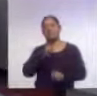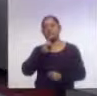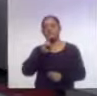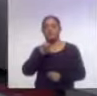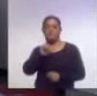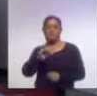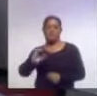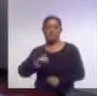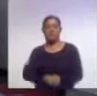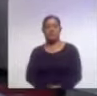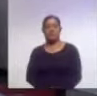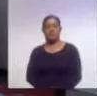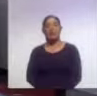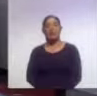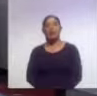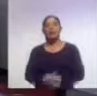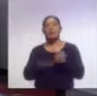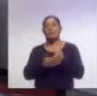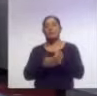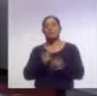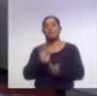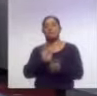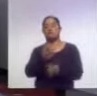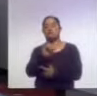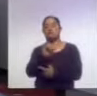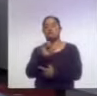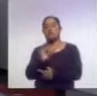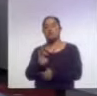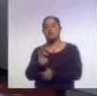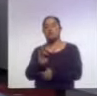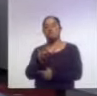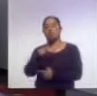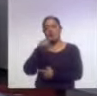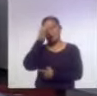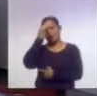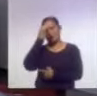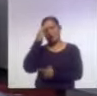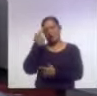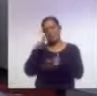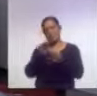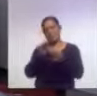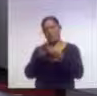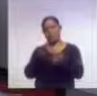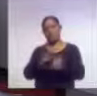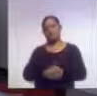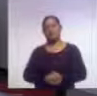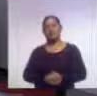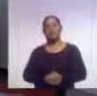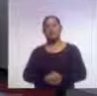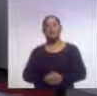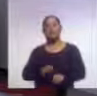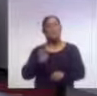En la siguiente cápsula del Sistema Estatal DIF, le damos a conocer todavía mucha más información sobre la